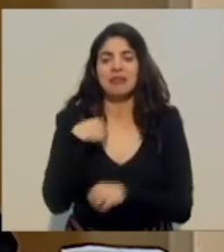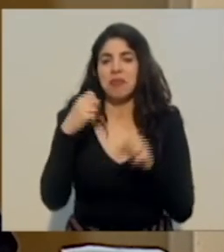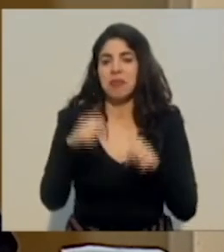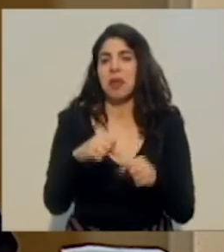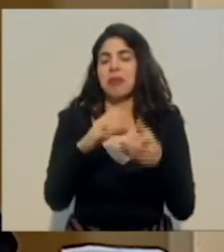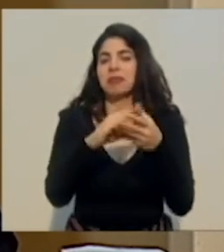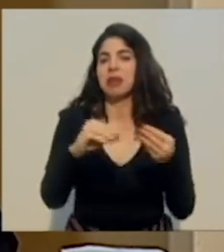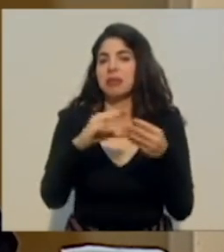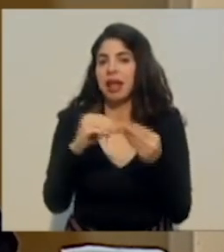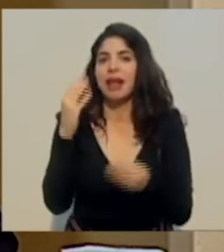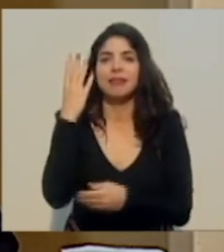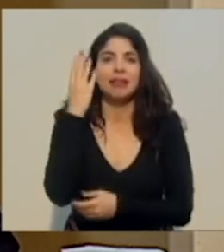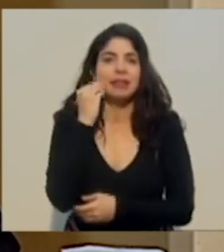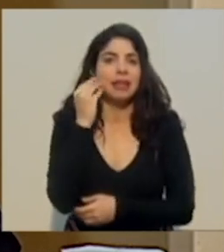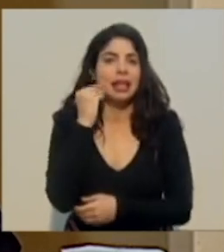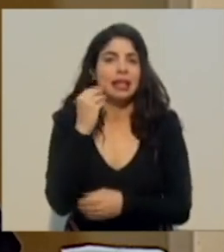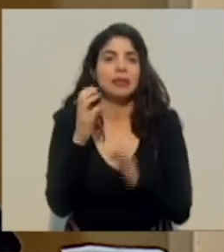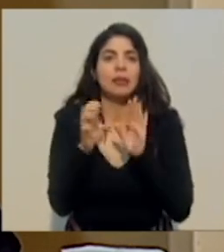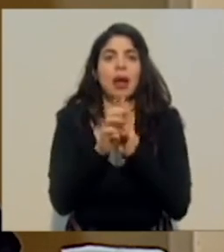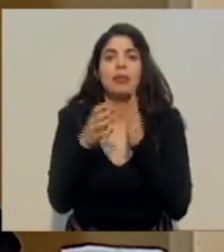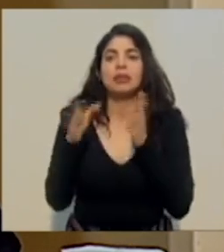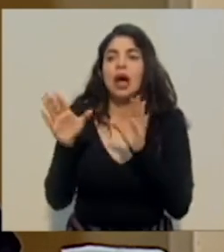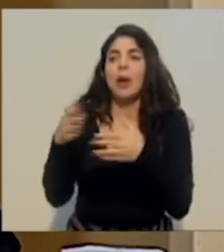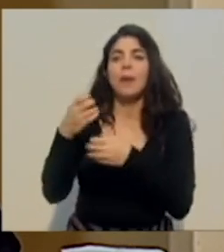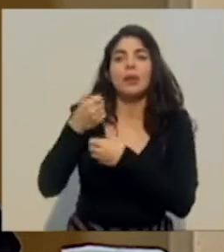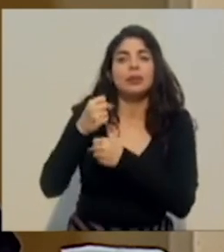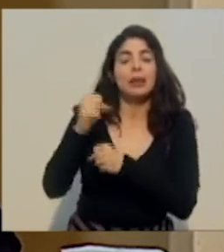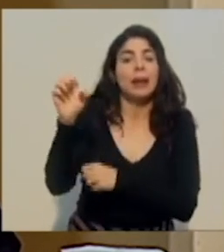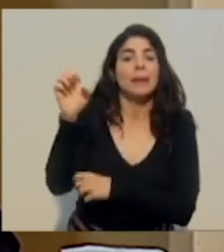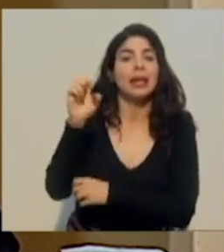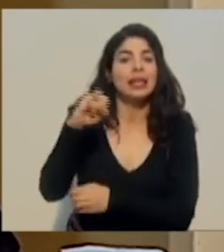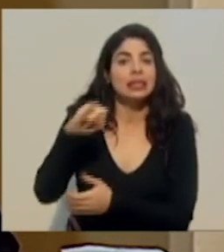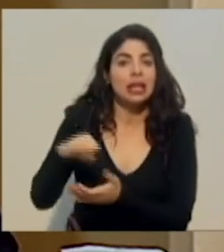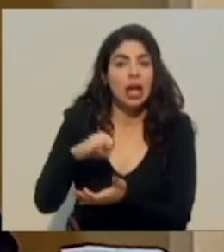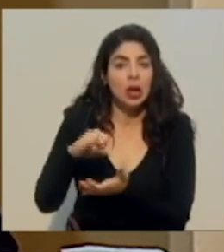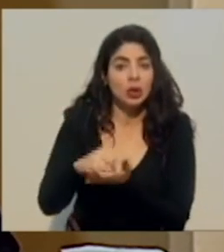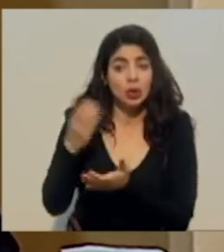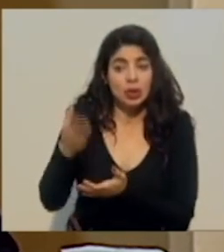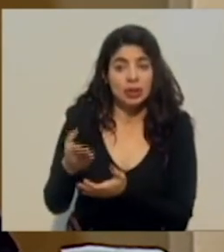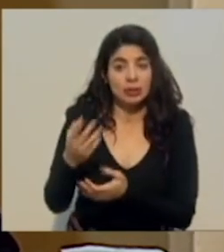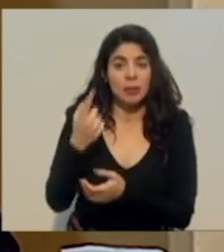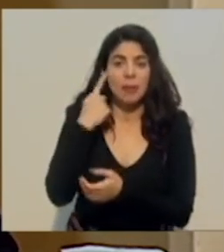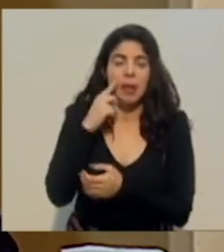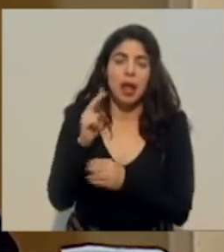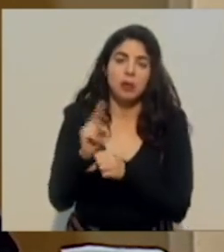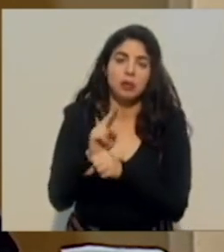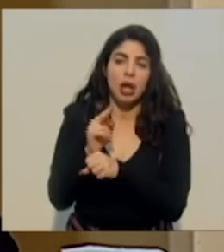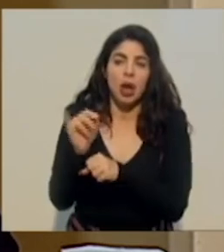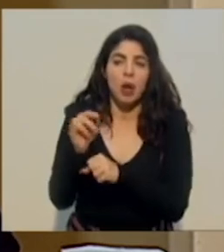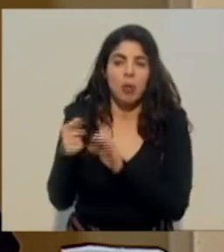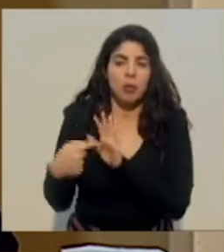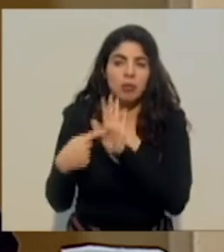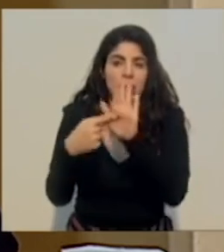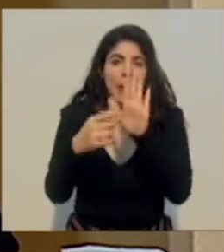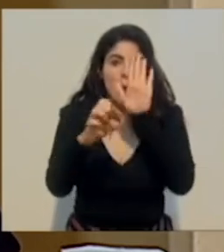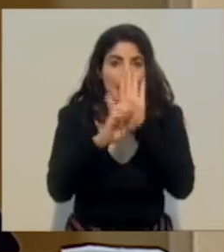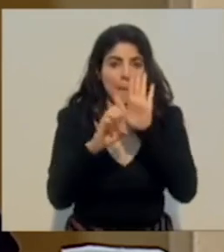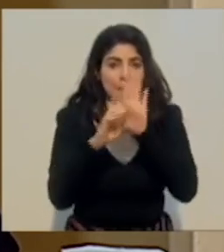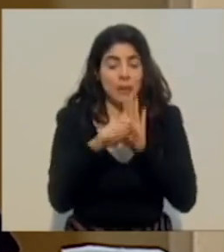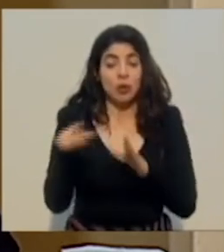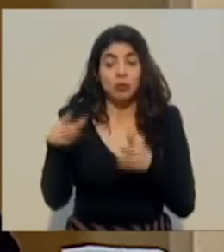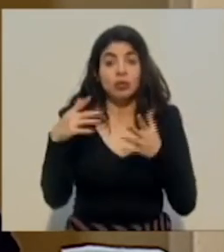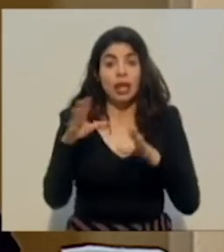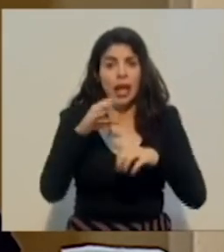experiencia, por ejemplo, que hemos tenido con el Comité Municipal de Emergencias de San José, solo para usarlo como un ejemplo, en donde hemos